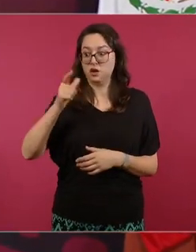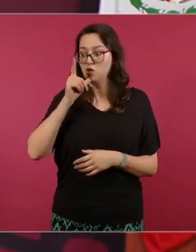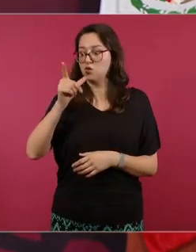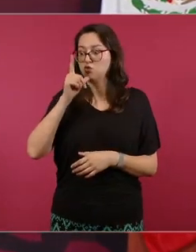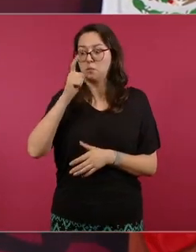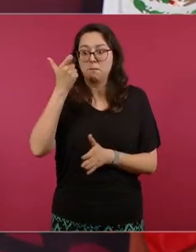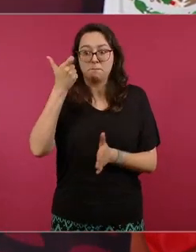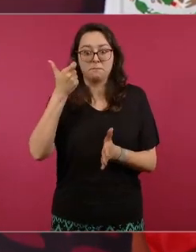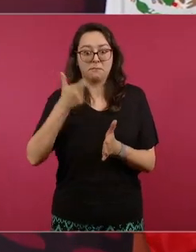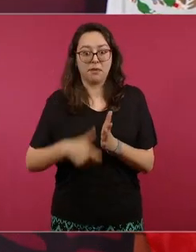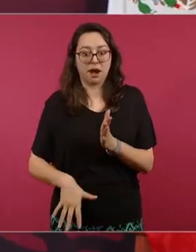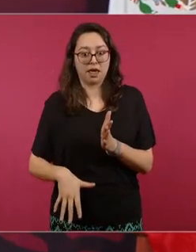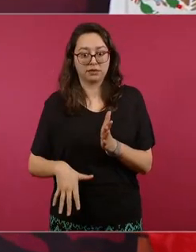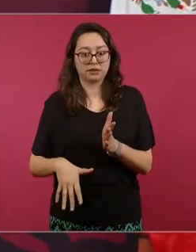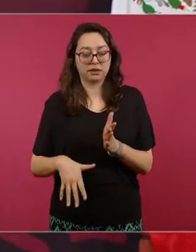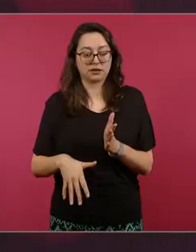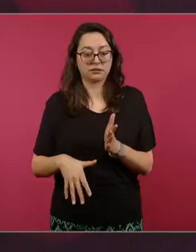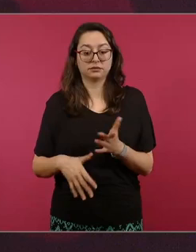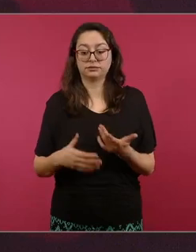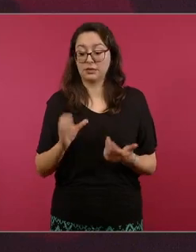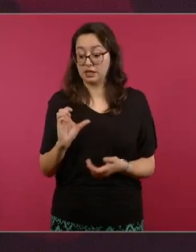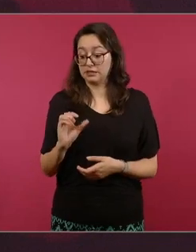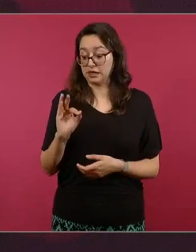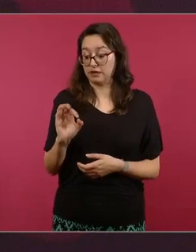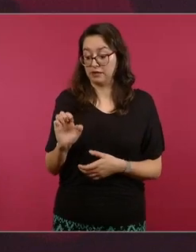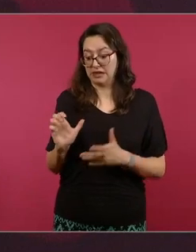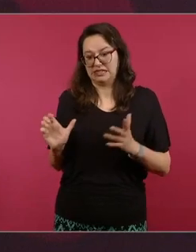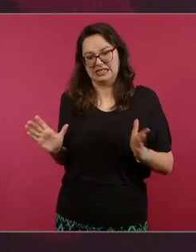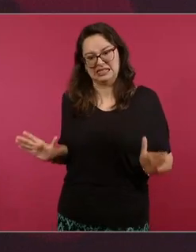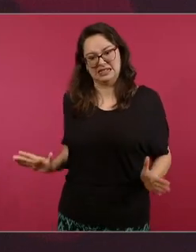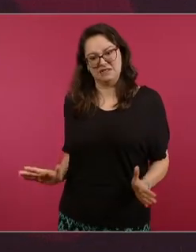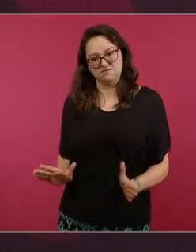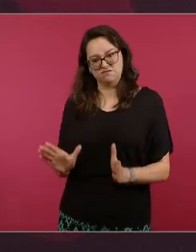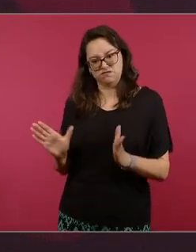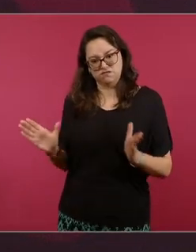estamos fortaleciendo a la Comisión Federal de Electricidad